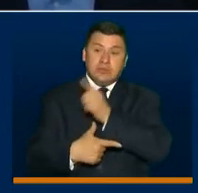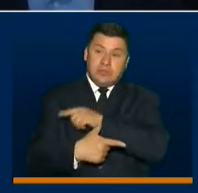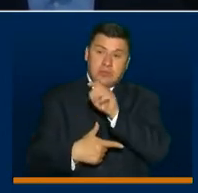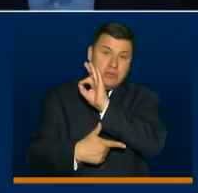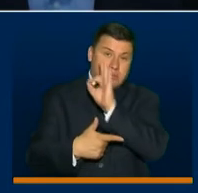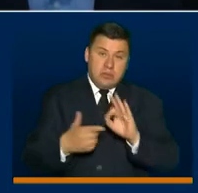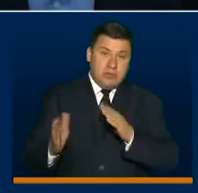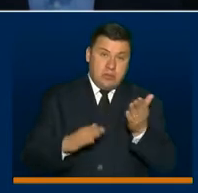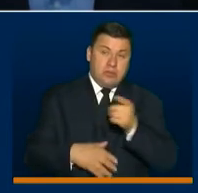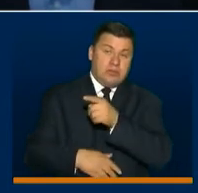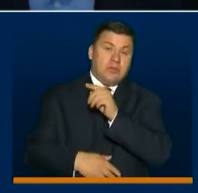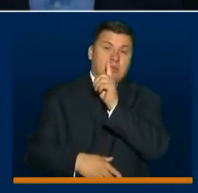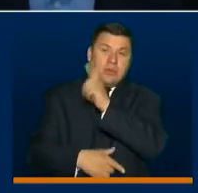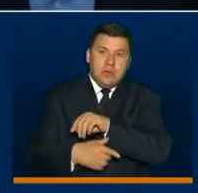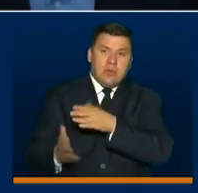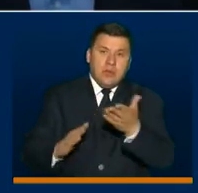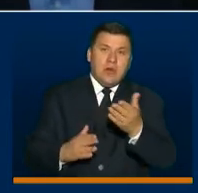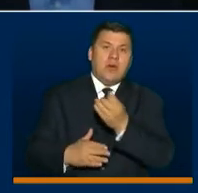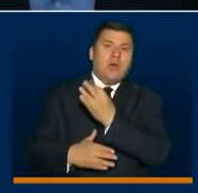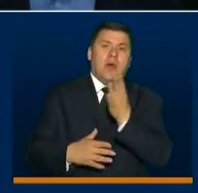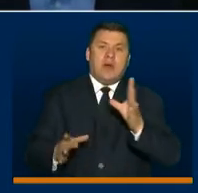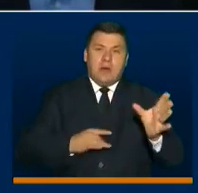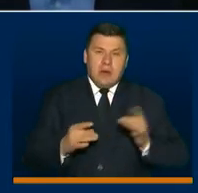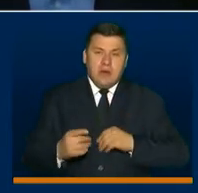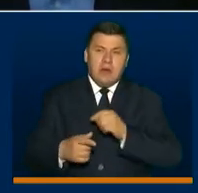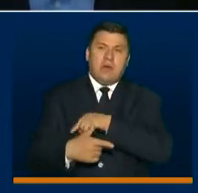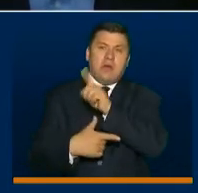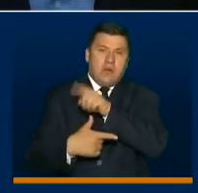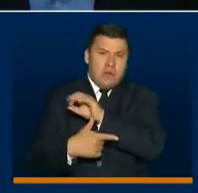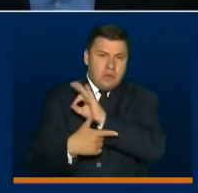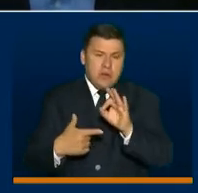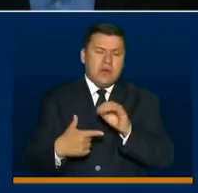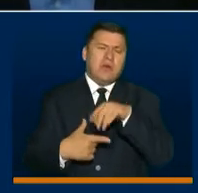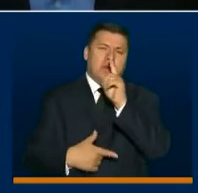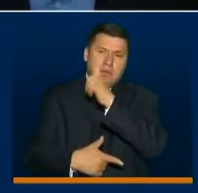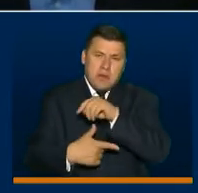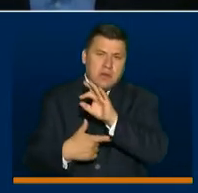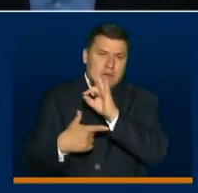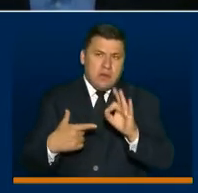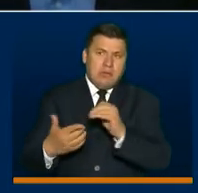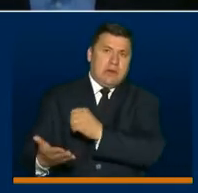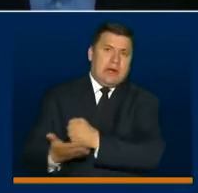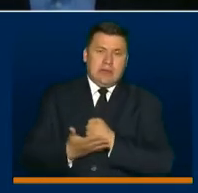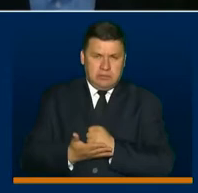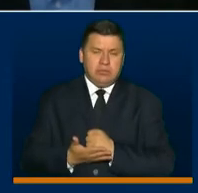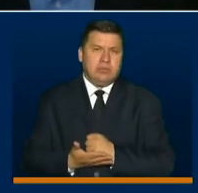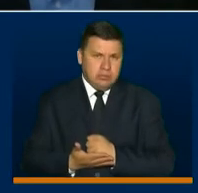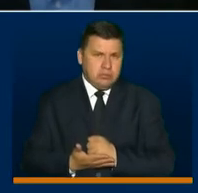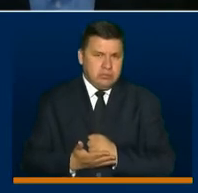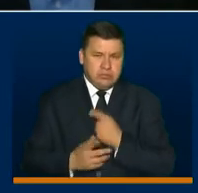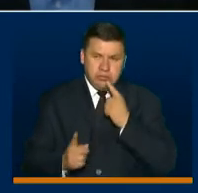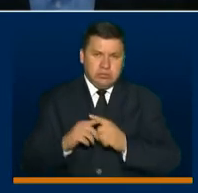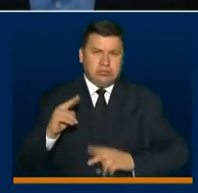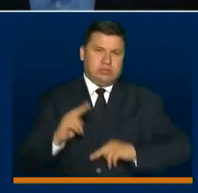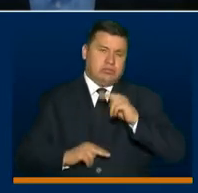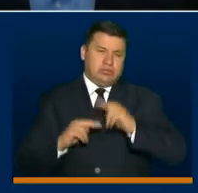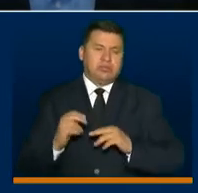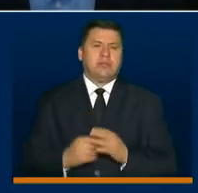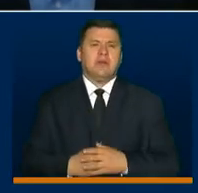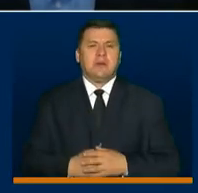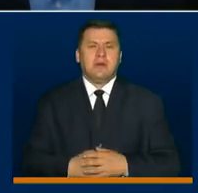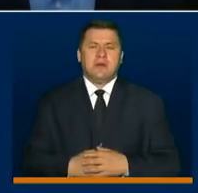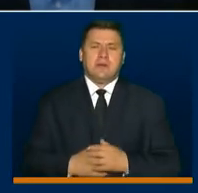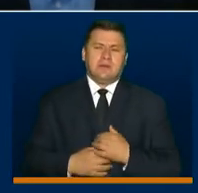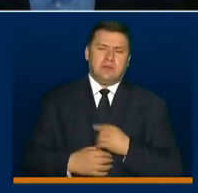por millón, también contagios por millón, netalidad, tasa reproductiva, que son indicadores que ustedes nos han ayudado a construir. Y